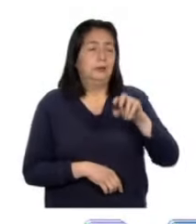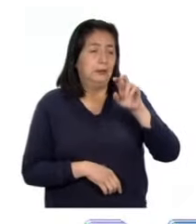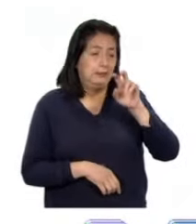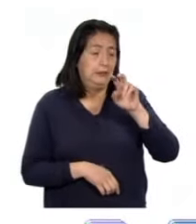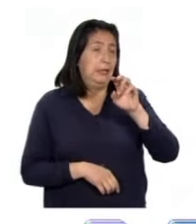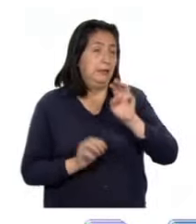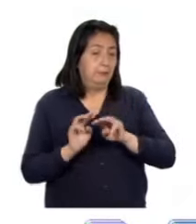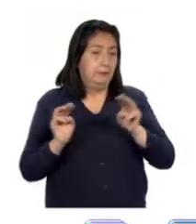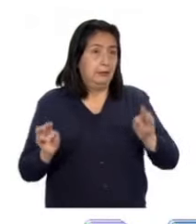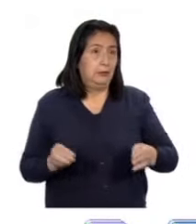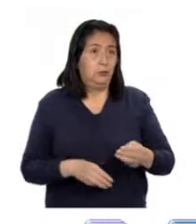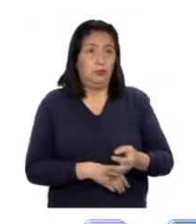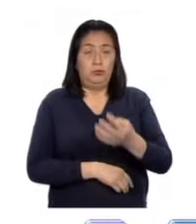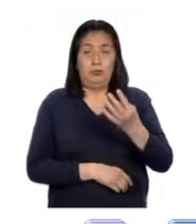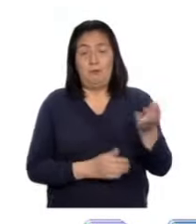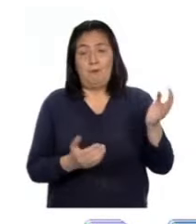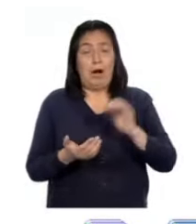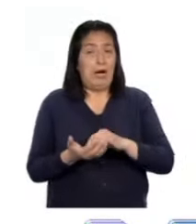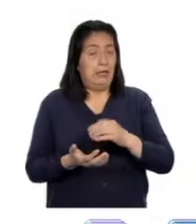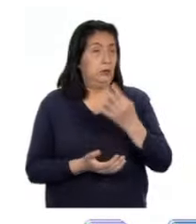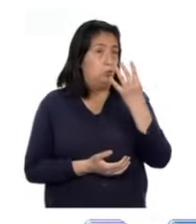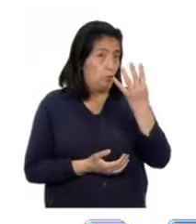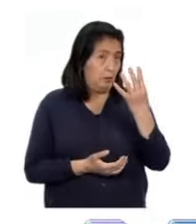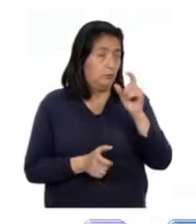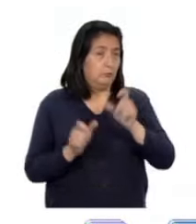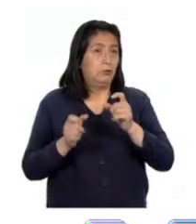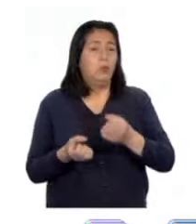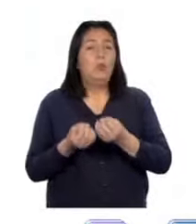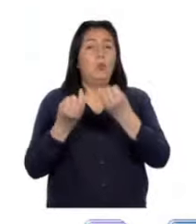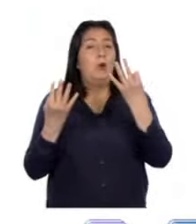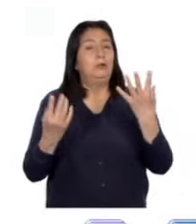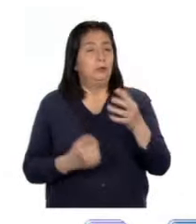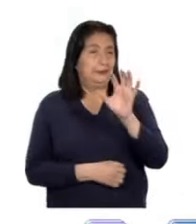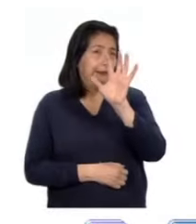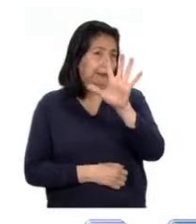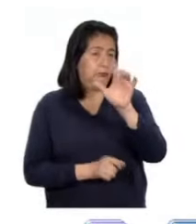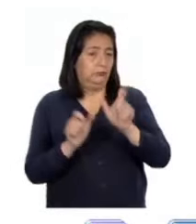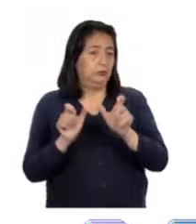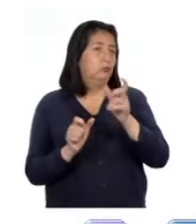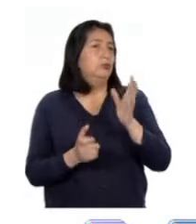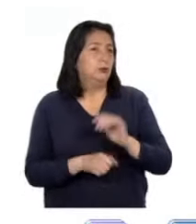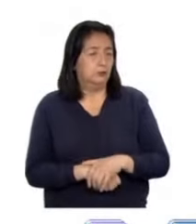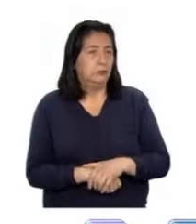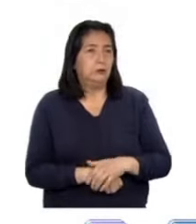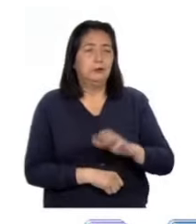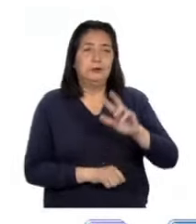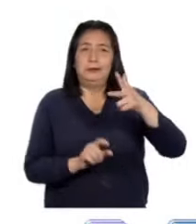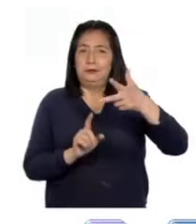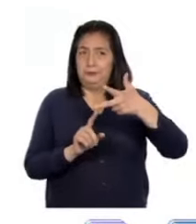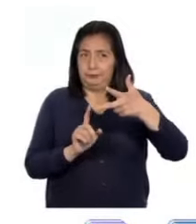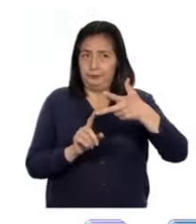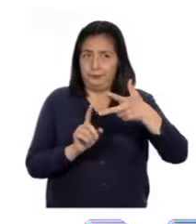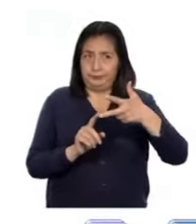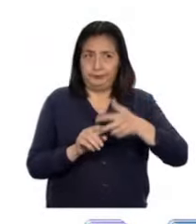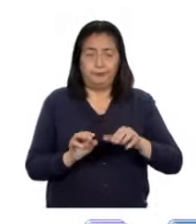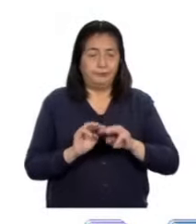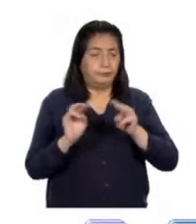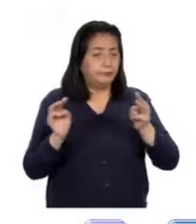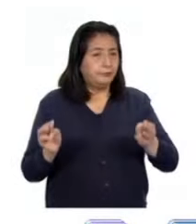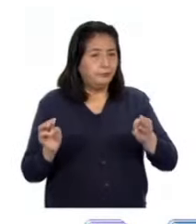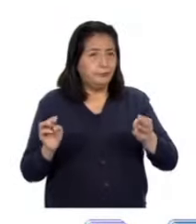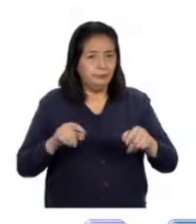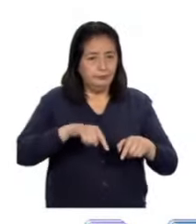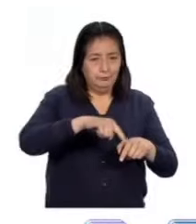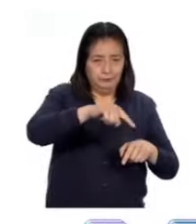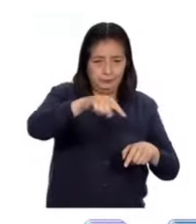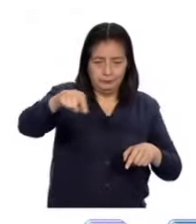comparte con 4 personas más. Lo que hace un total de 5 personas. Tercero, en la mesa circular,